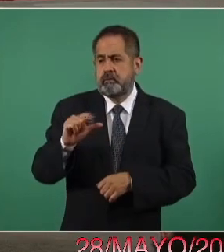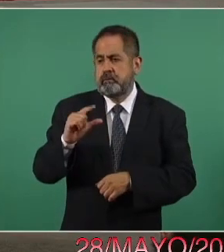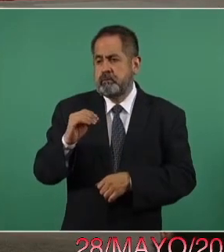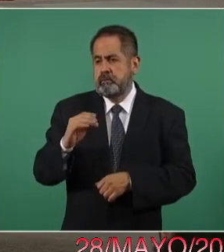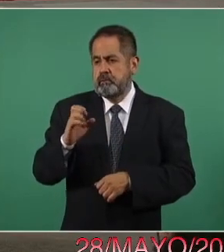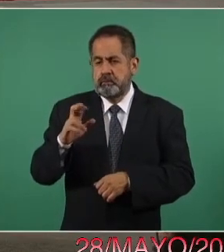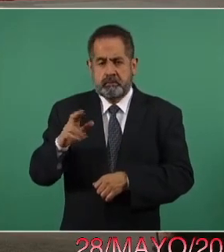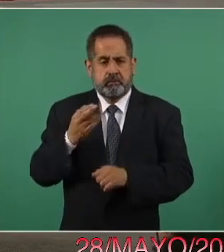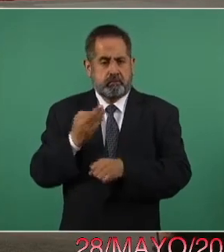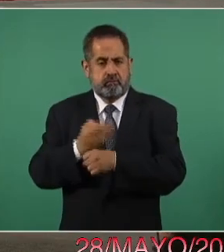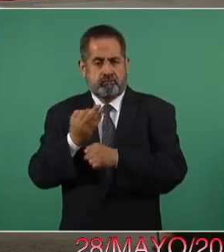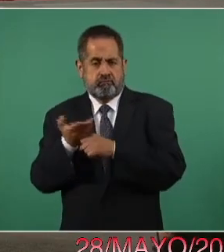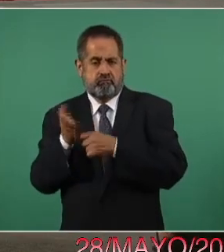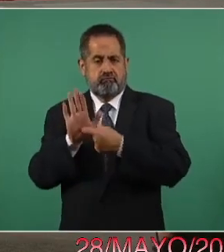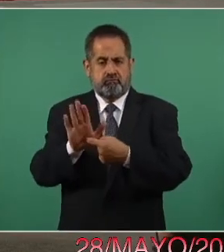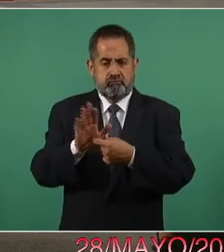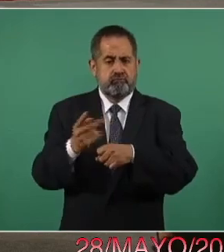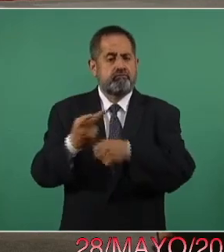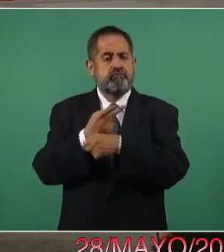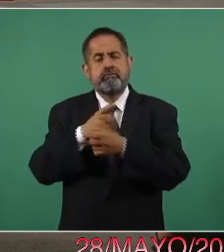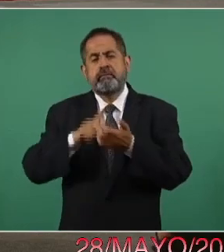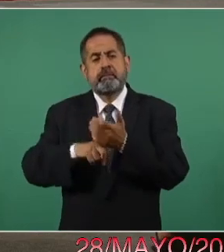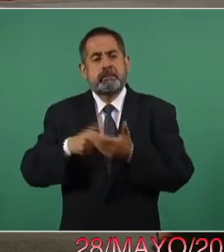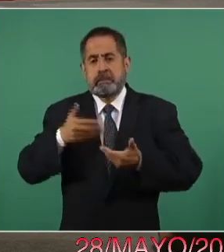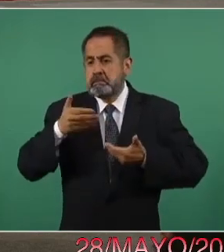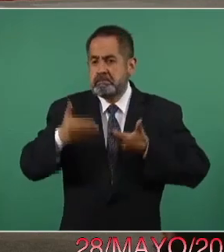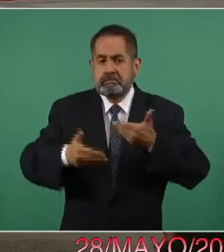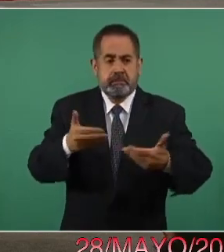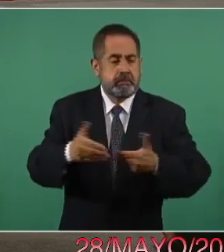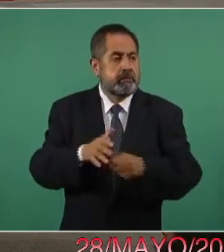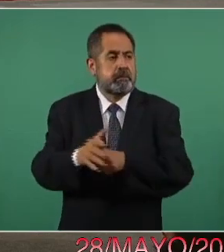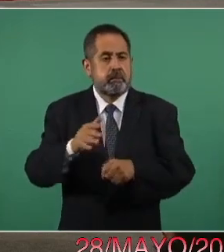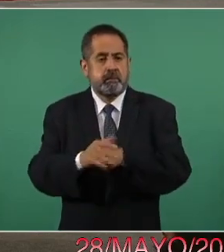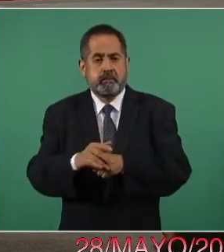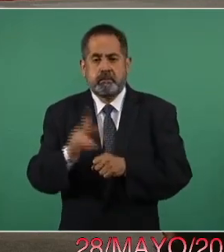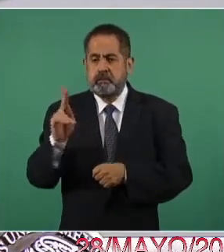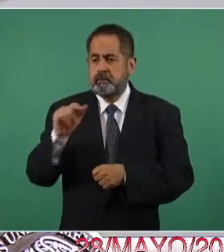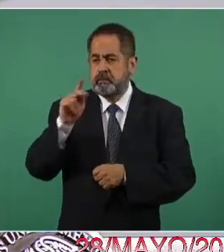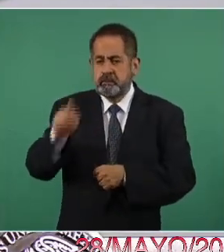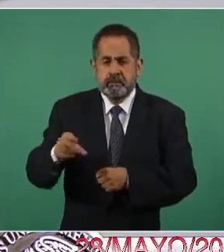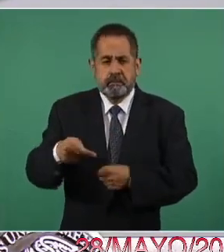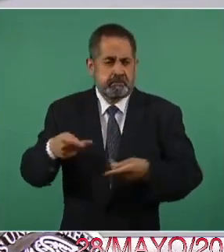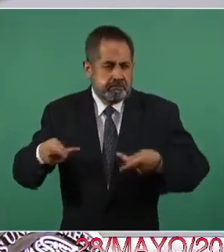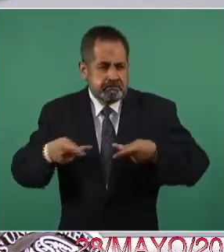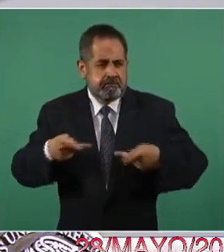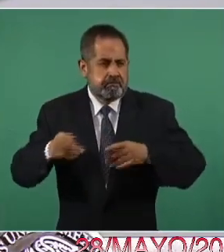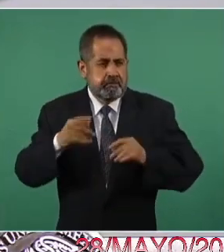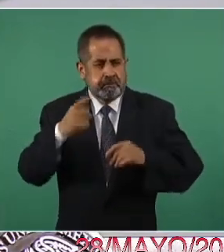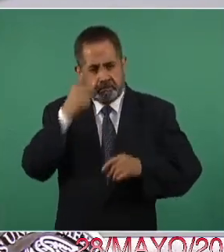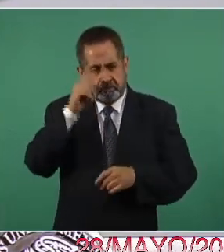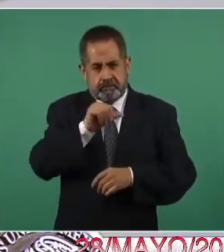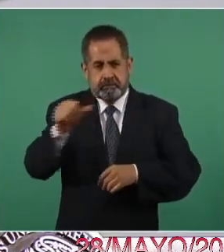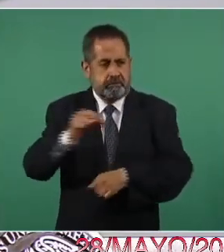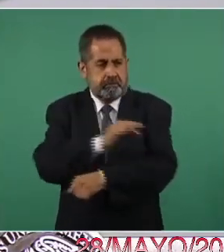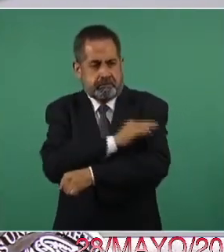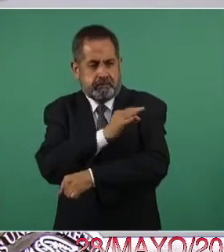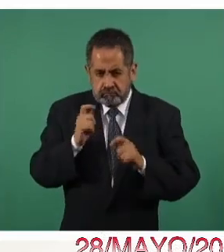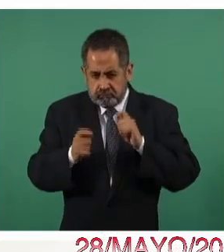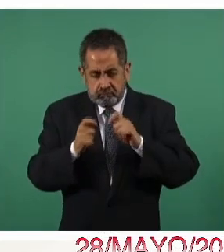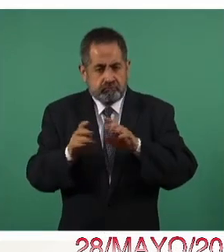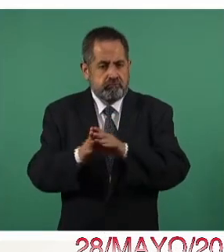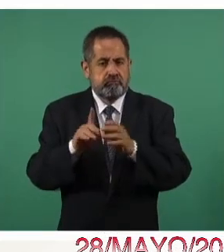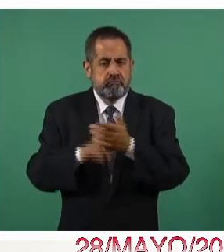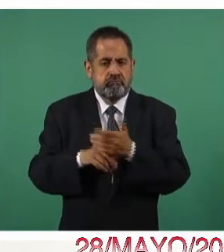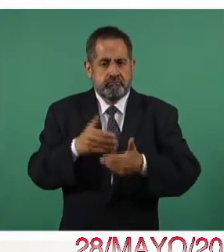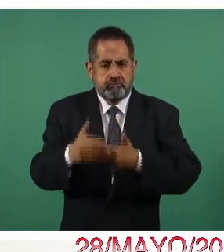Venimos a presentar el avance del plan de vacunación y el inicio de una nueva etapa.